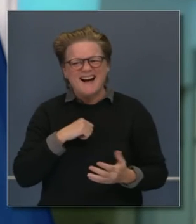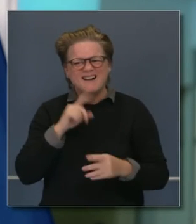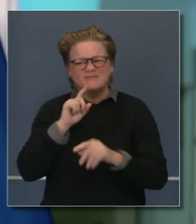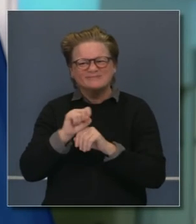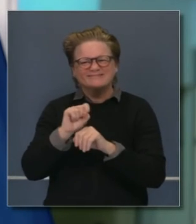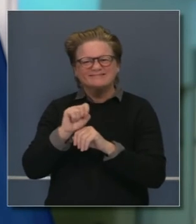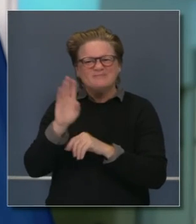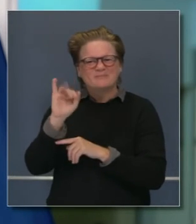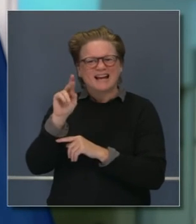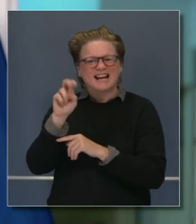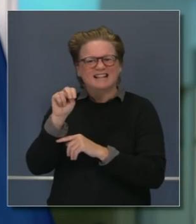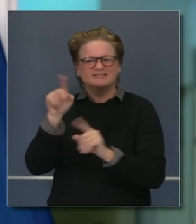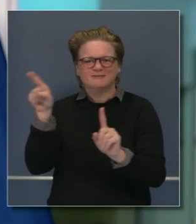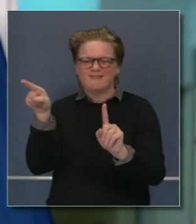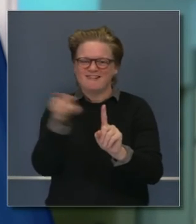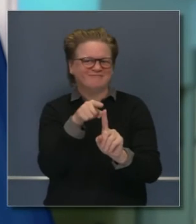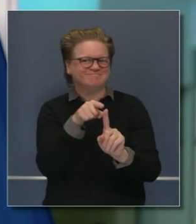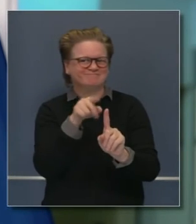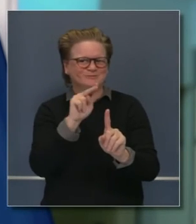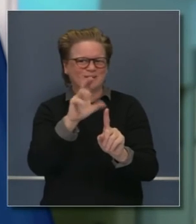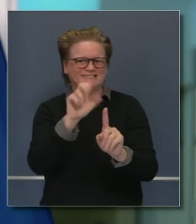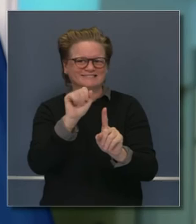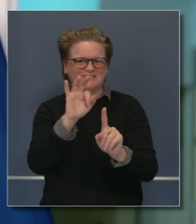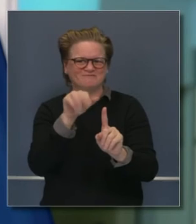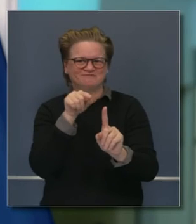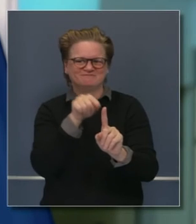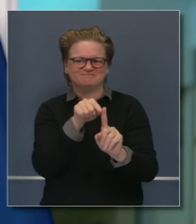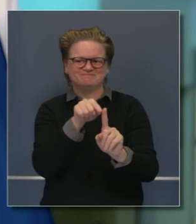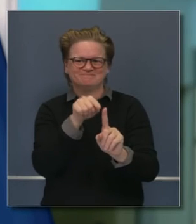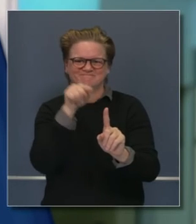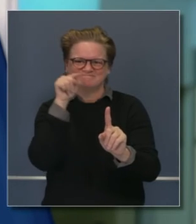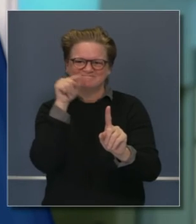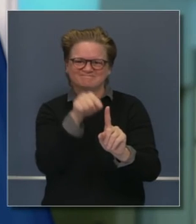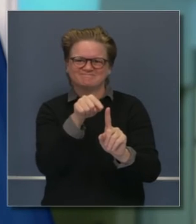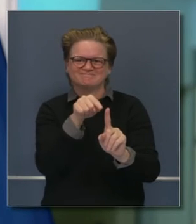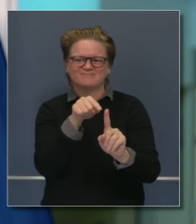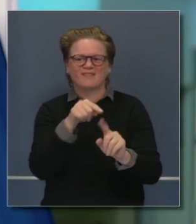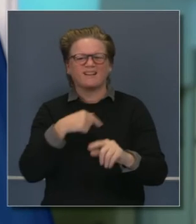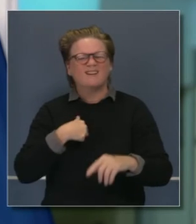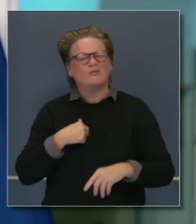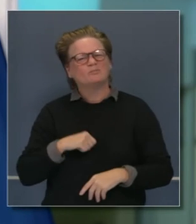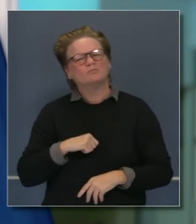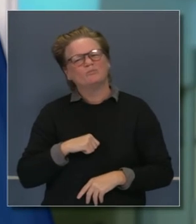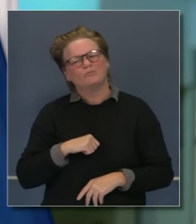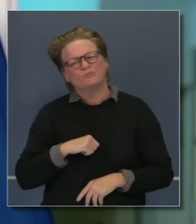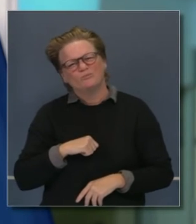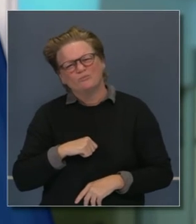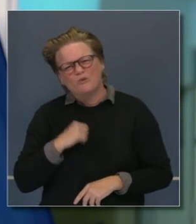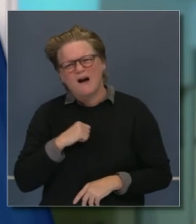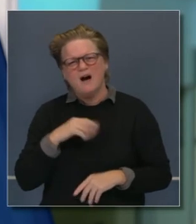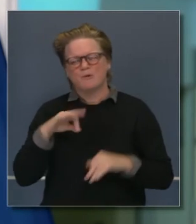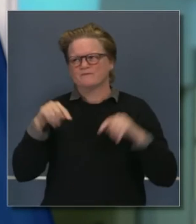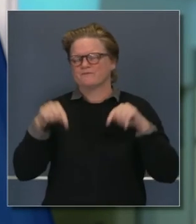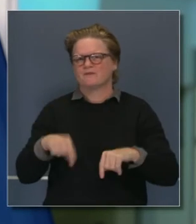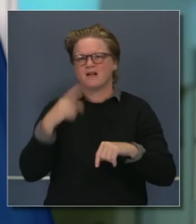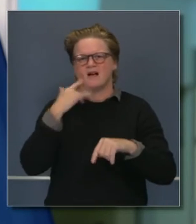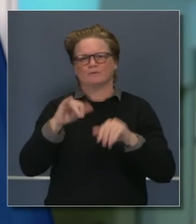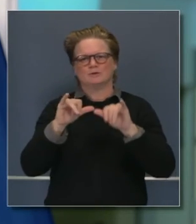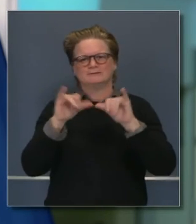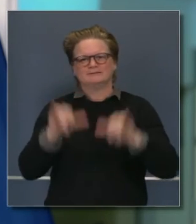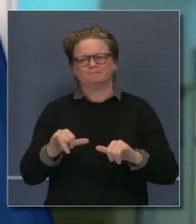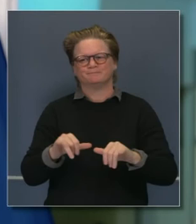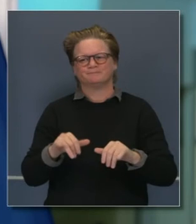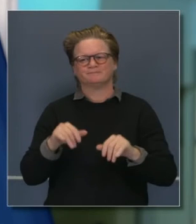institución, Universidad de California, San Francisco, y todo el sistema de Universidad de California y las investigaciones